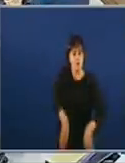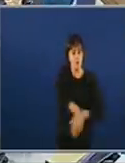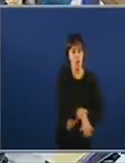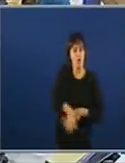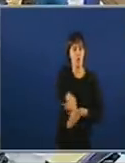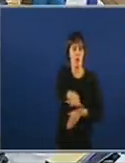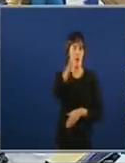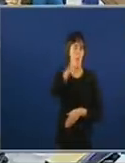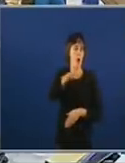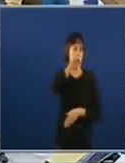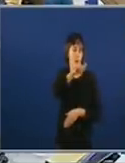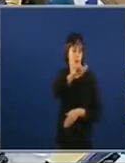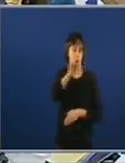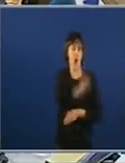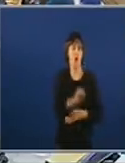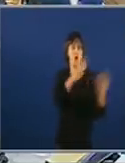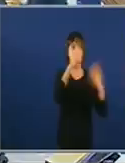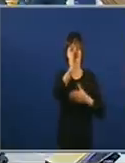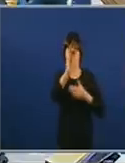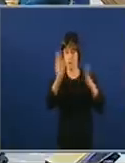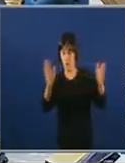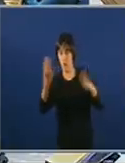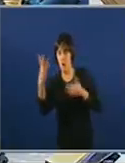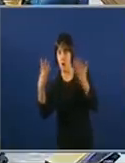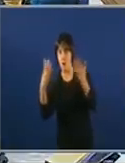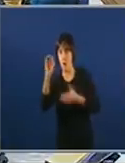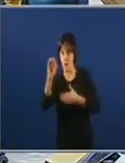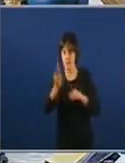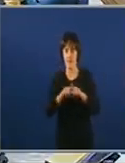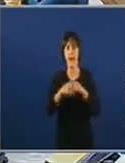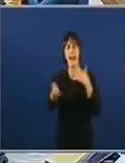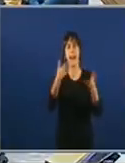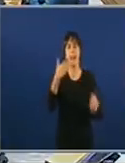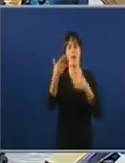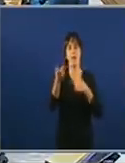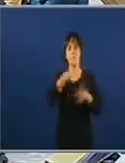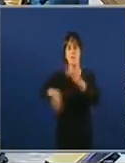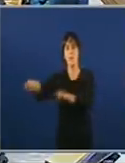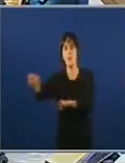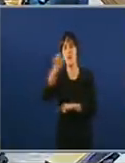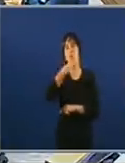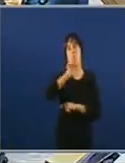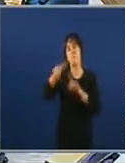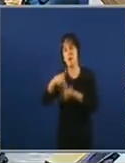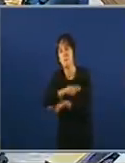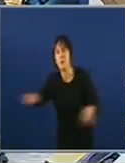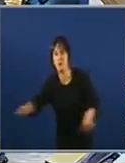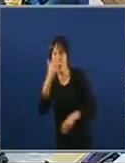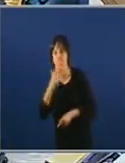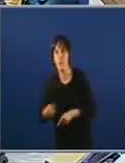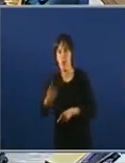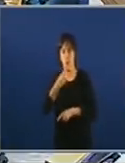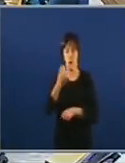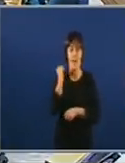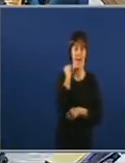Rousa dos anos 80 e 90 entre narcotraficantes e drogodependentes, entre